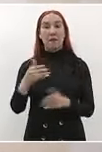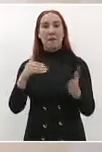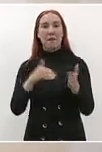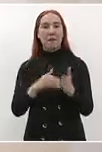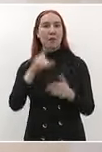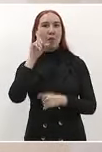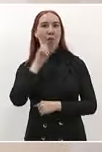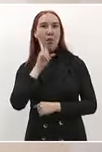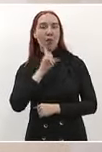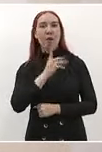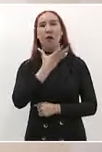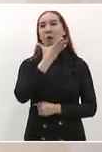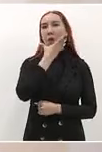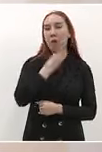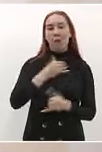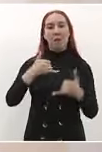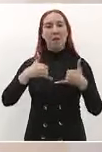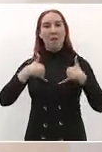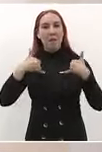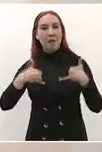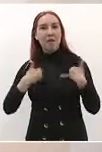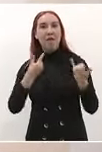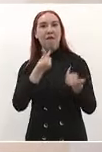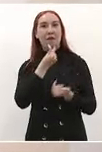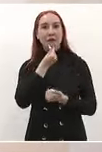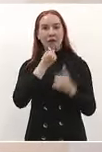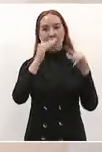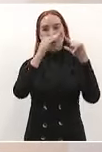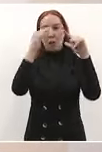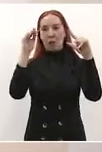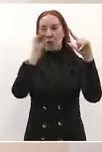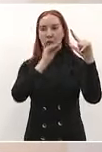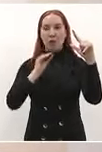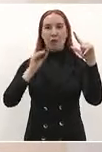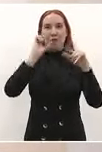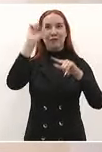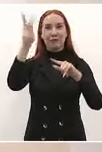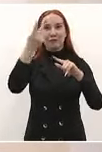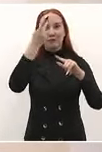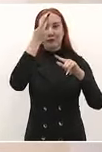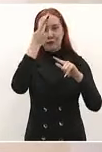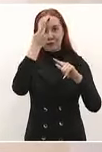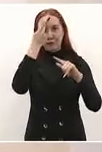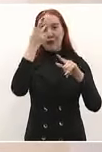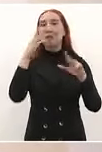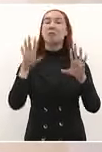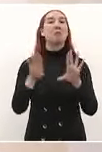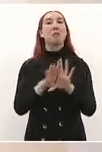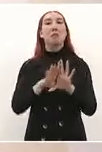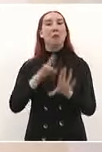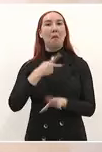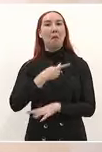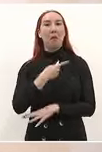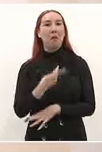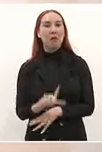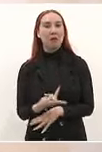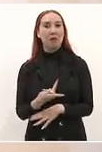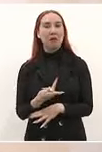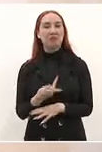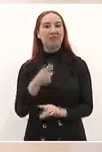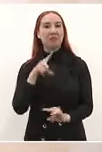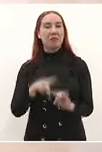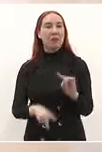hombres, jóvenes y niños de las cuatro regiones del Estado, abandonaron la condición de pobreza extrema.